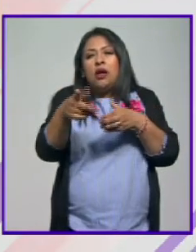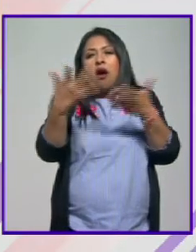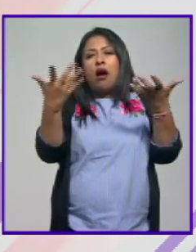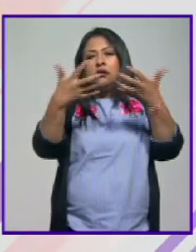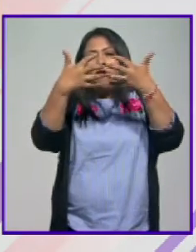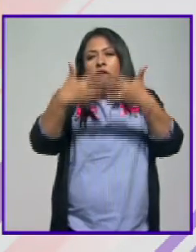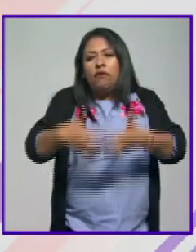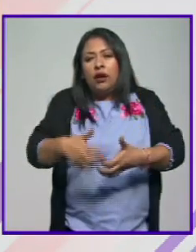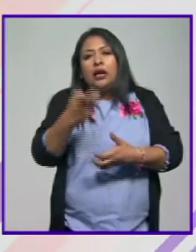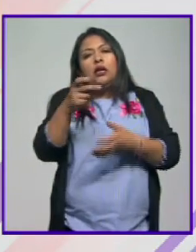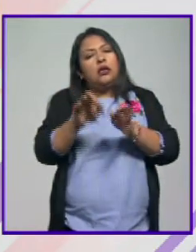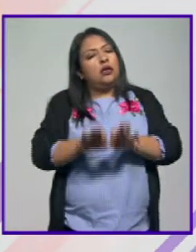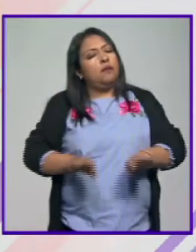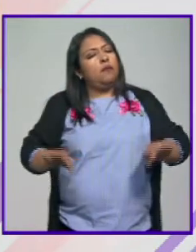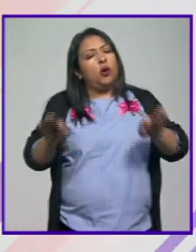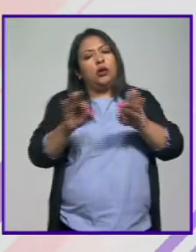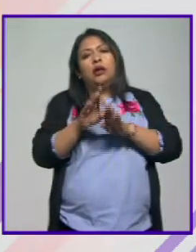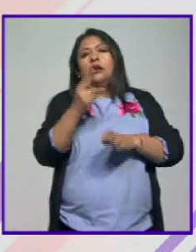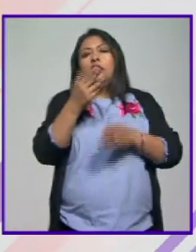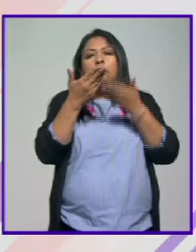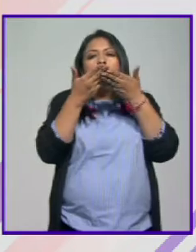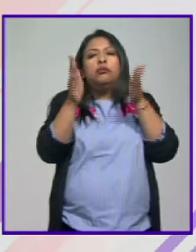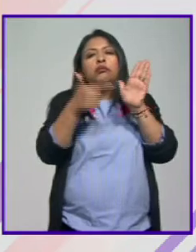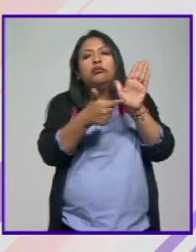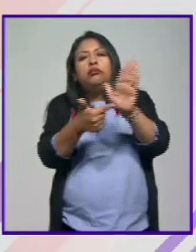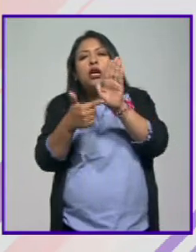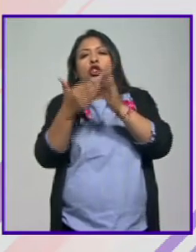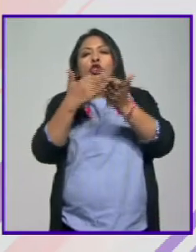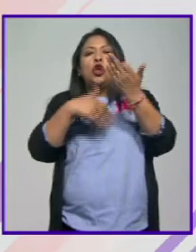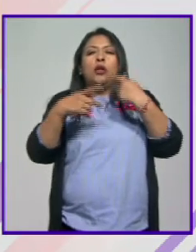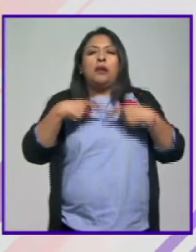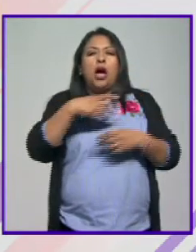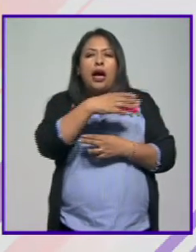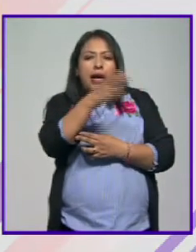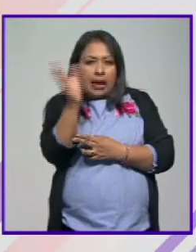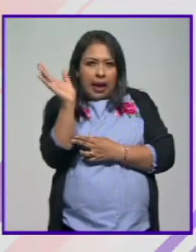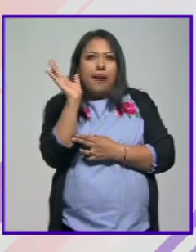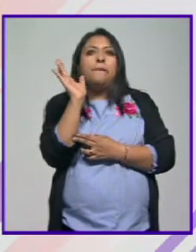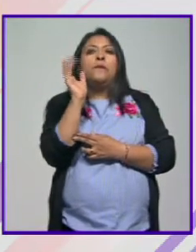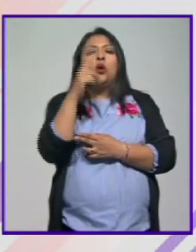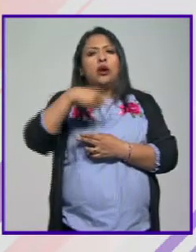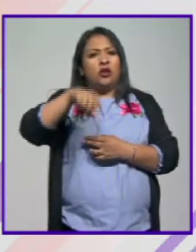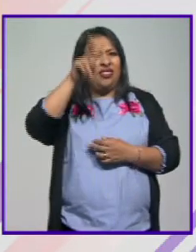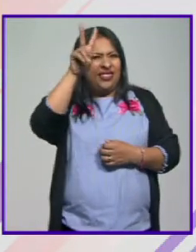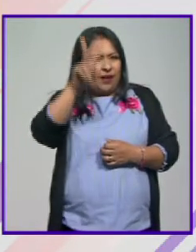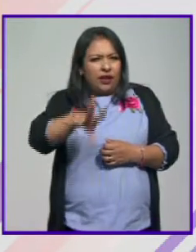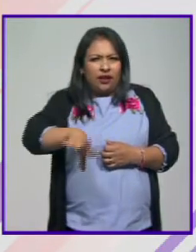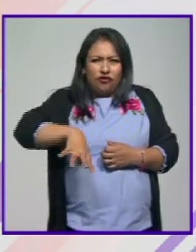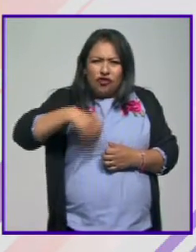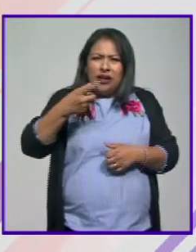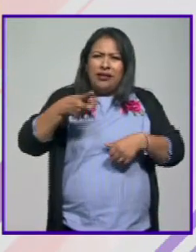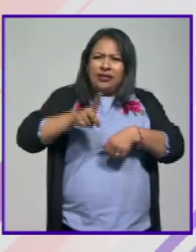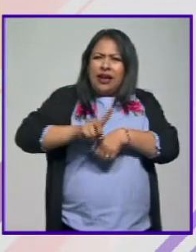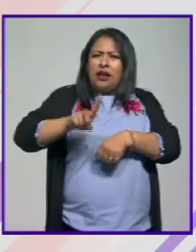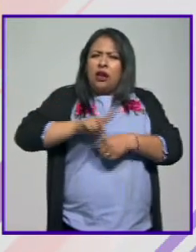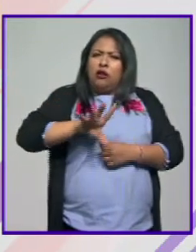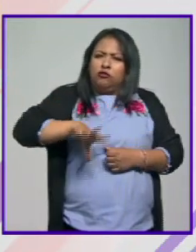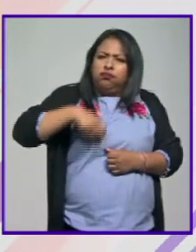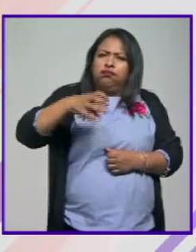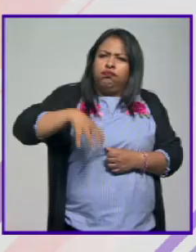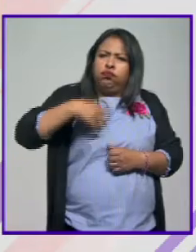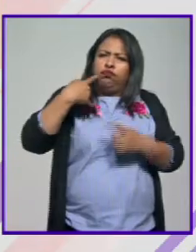produciendo esto es muy importante tenemos que visibilizar a todos estos campesinos que son los que de verdad se esfuerzan día a día